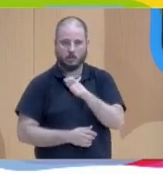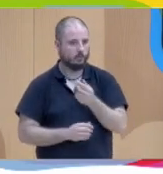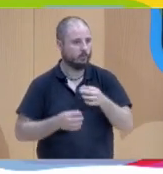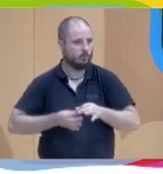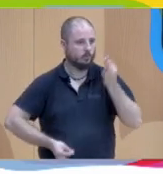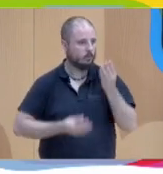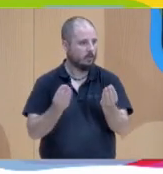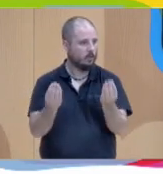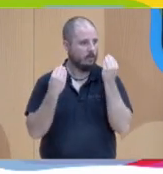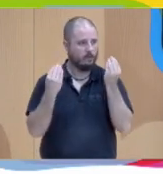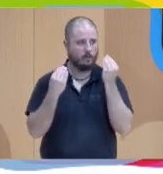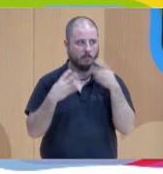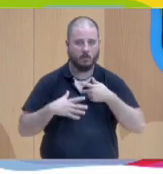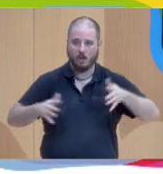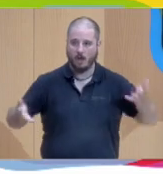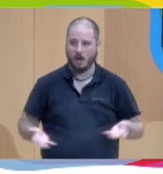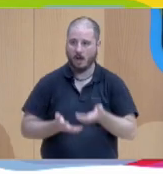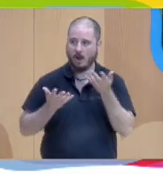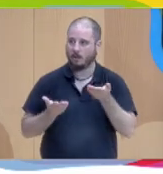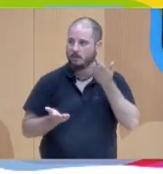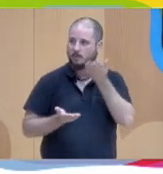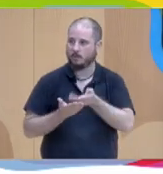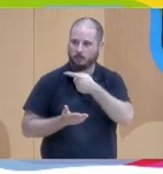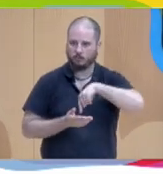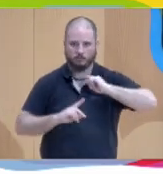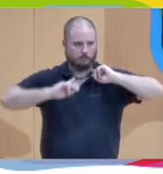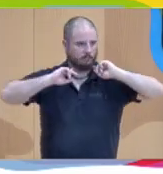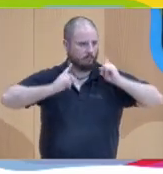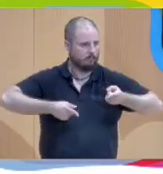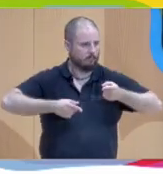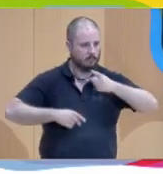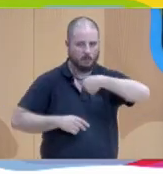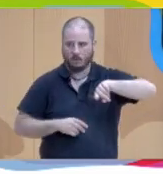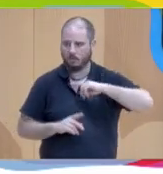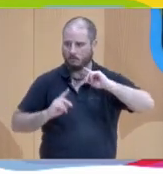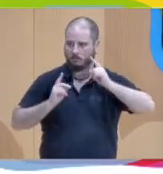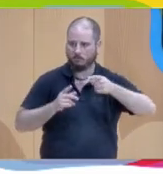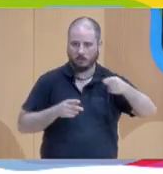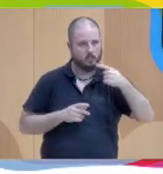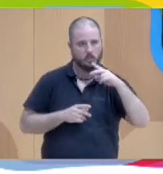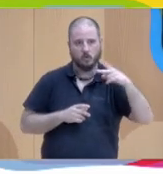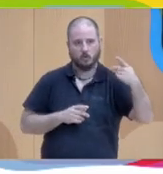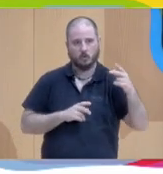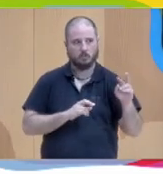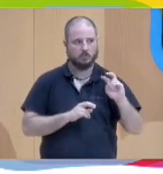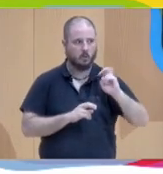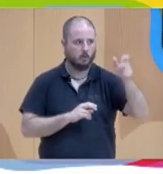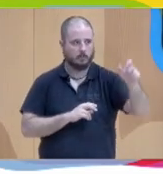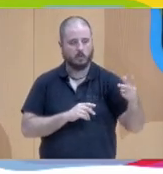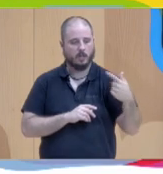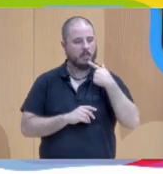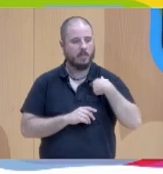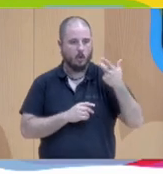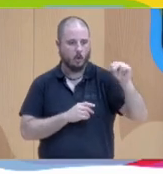lo que animo y pido es que nos tiremos a esa piscina y que el no nos lo ponga otro, que no nos lo pongamos nosotras, ¿sí?